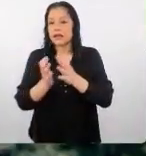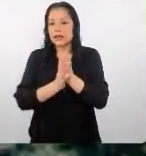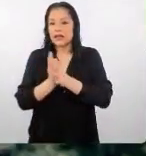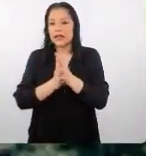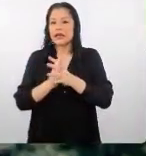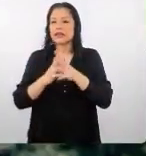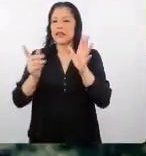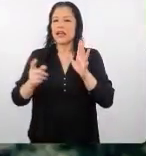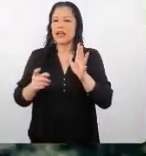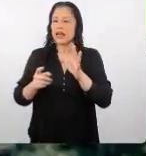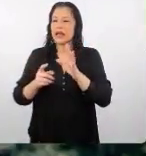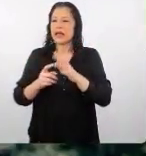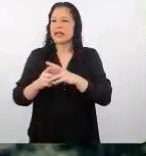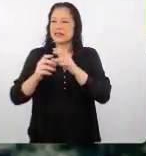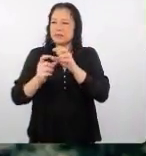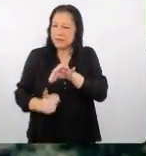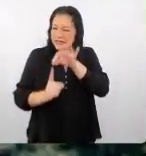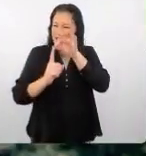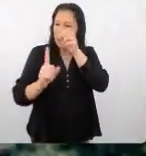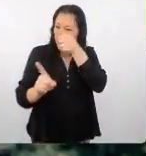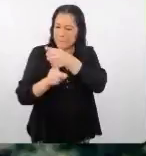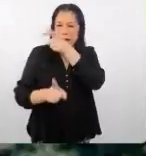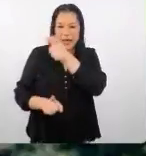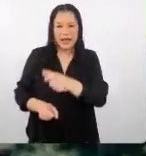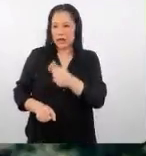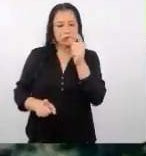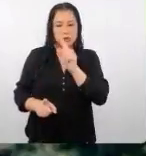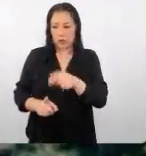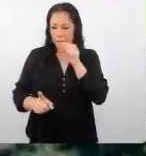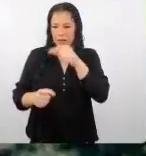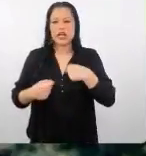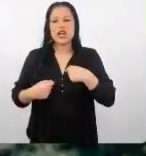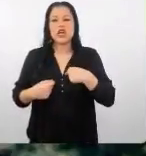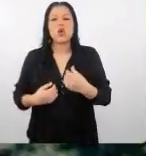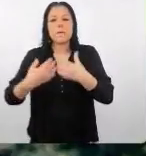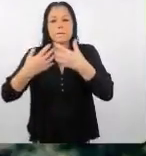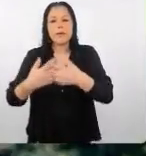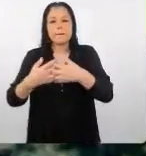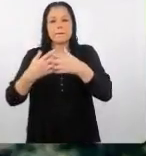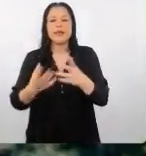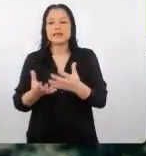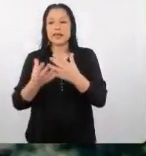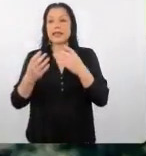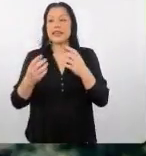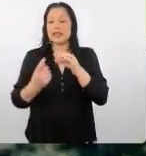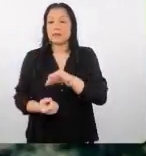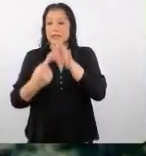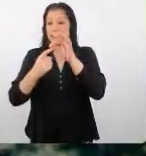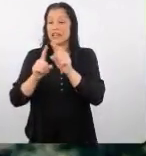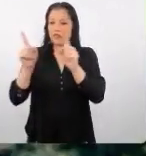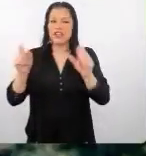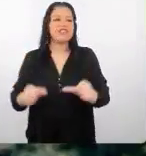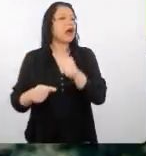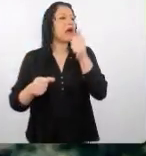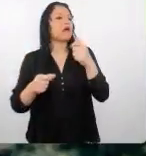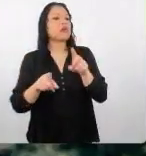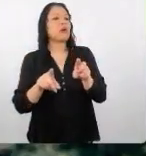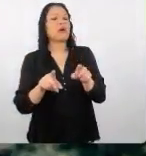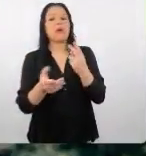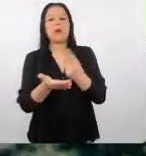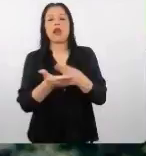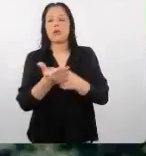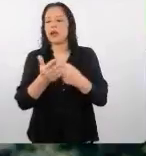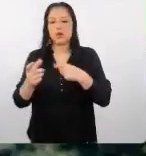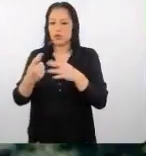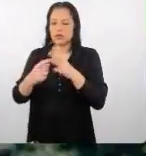exclusividad entonces que tenemos nosotros en nuestro paquete que no tienen los otros paquetes tradicionales que se están ofreciendo si se puede